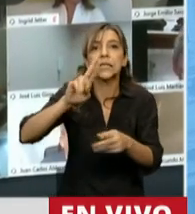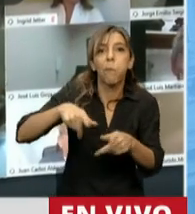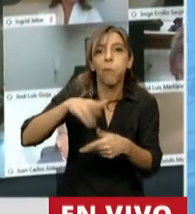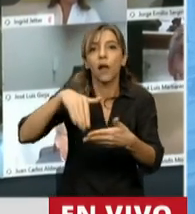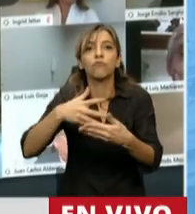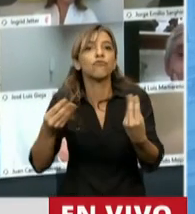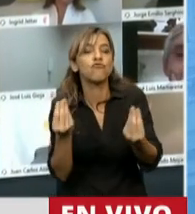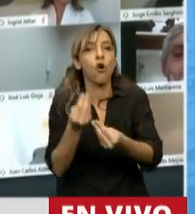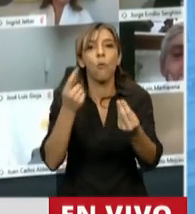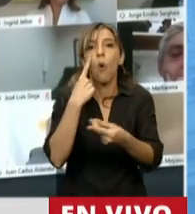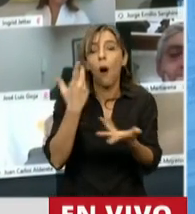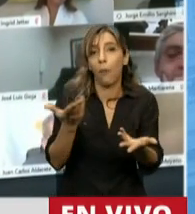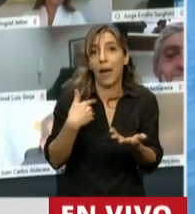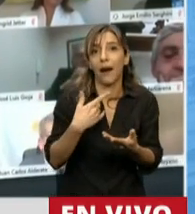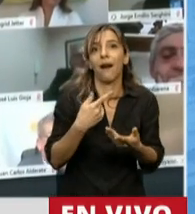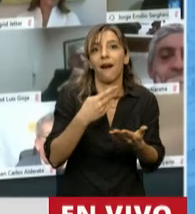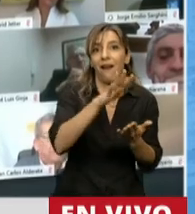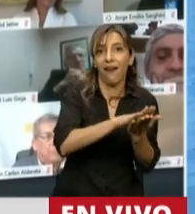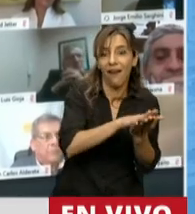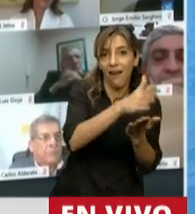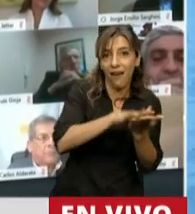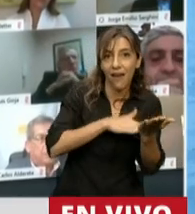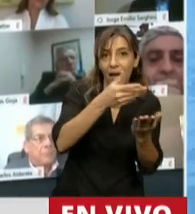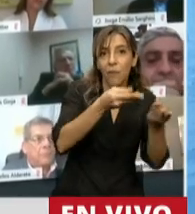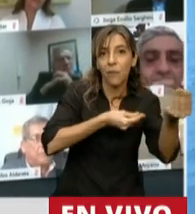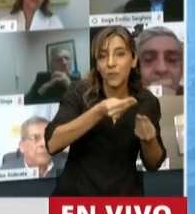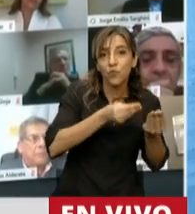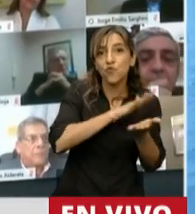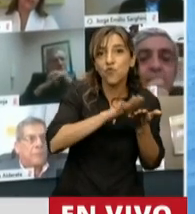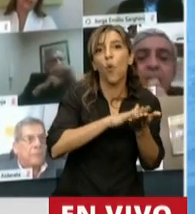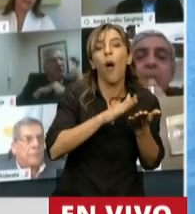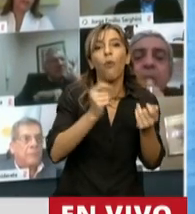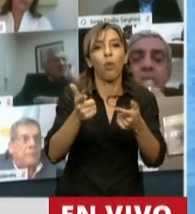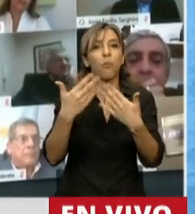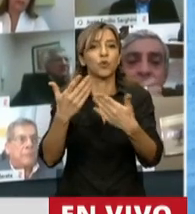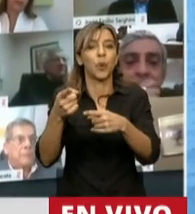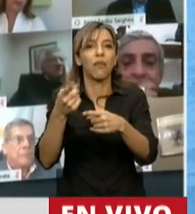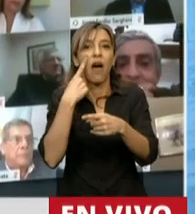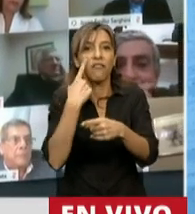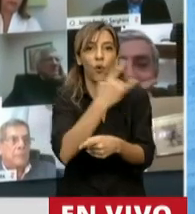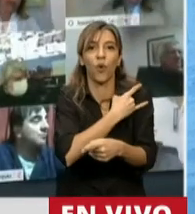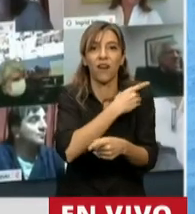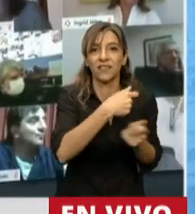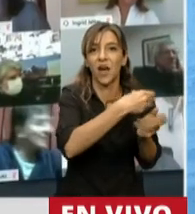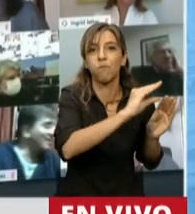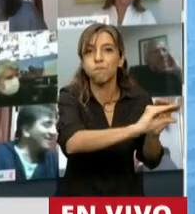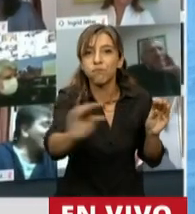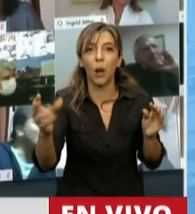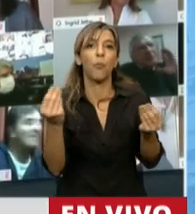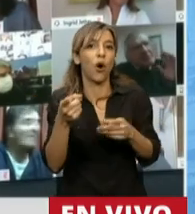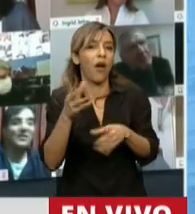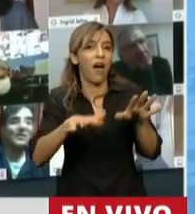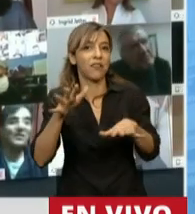qué universidad no puede llegar a fin de año, sino que pueda ver cómo hacer para hacerlo de la mejor manera.